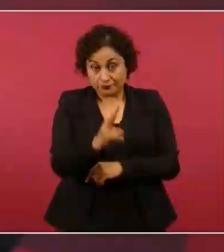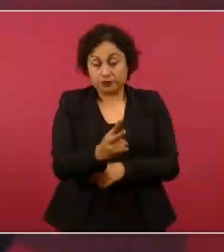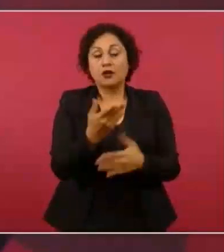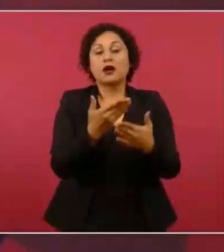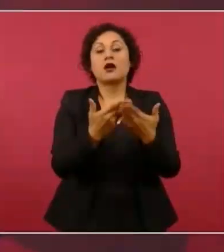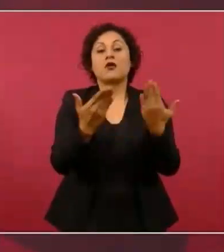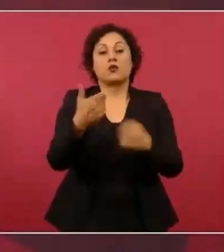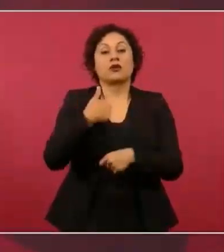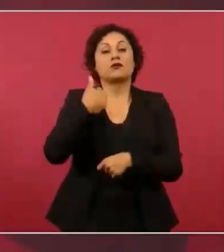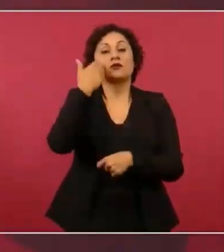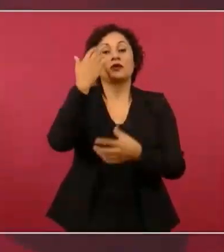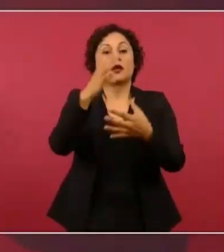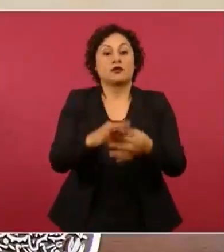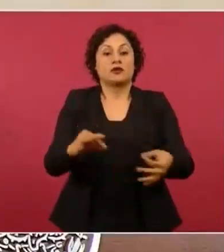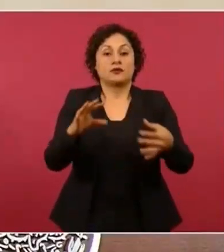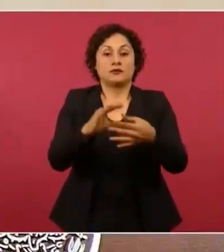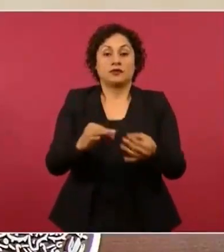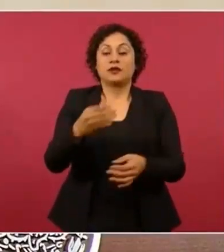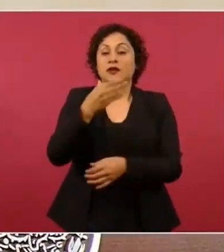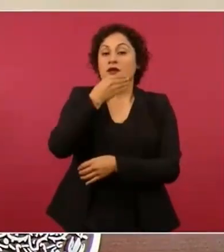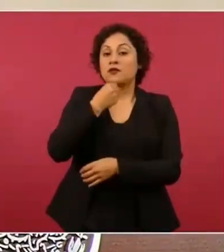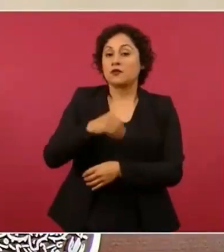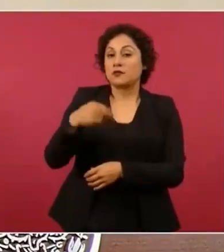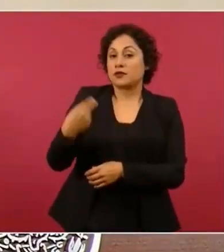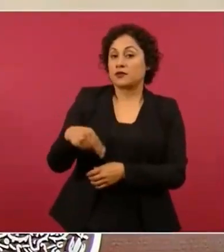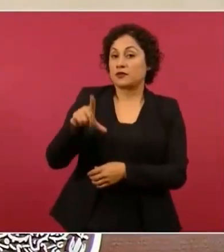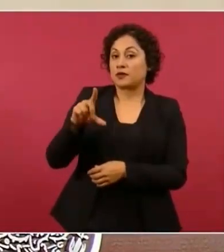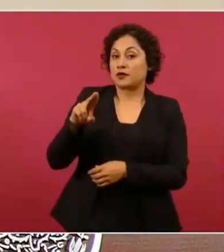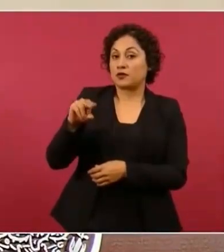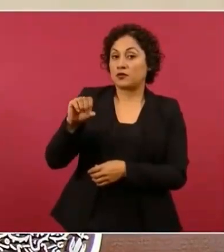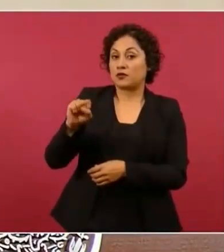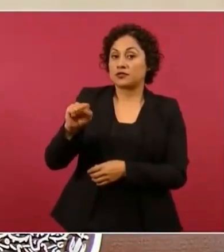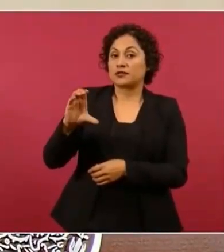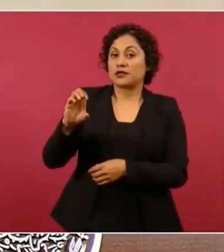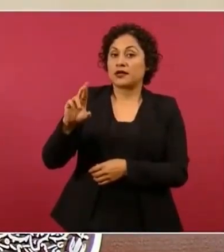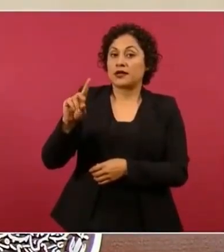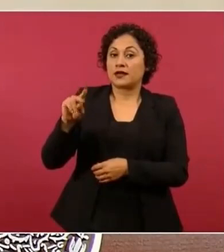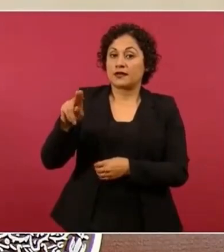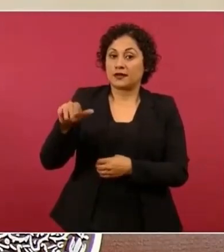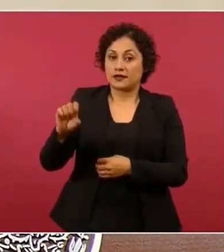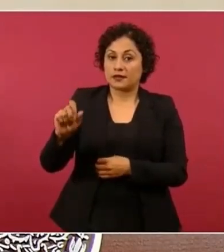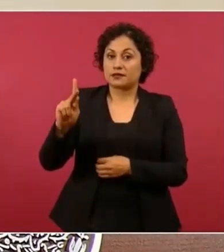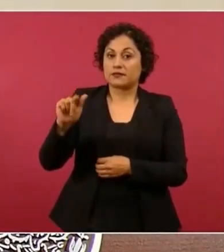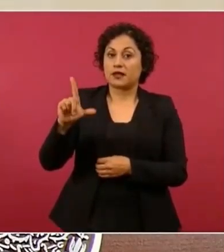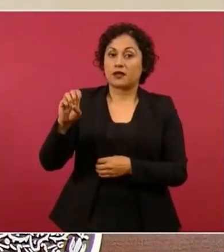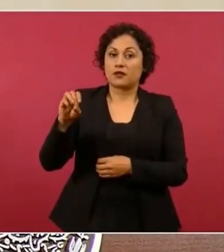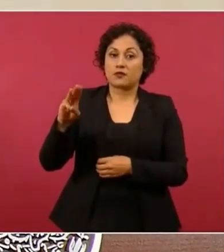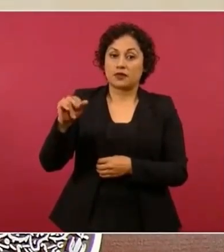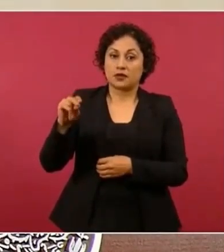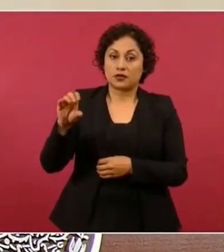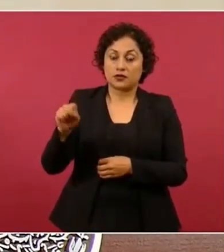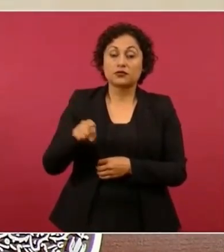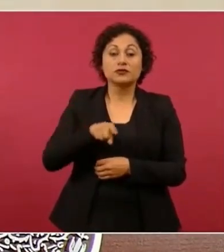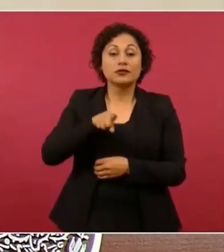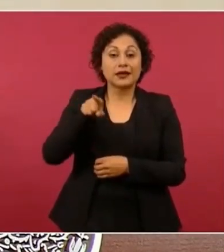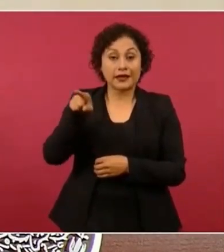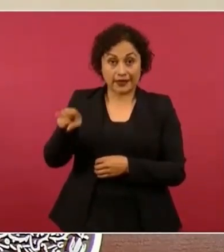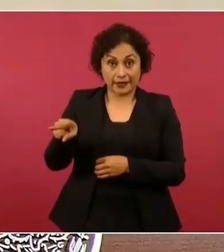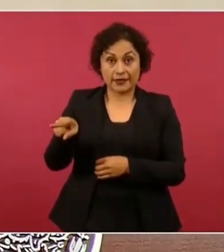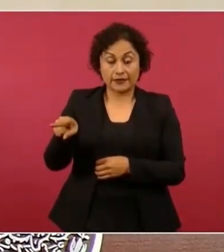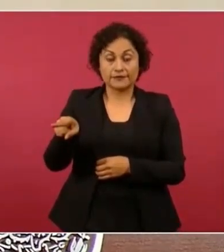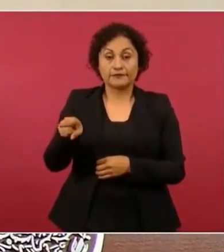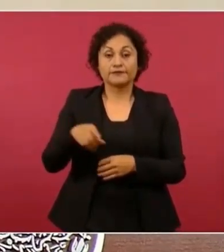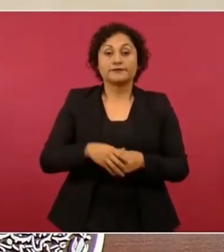El señor Luis Cárdenas Palomino ha recibido del Quinto